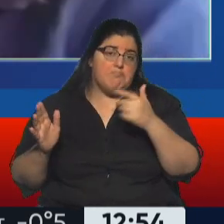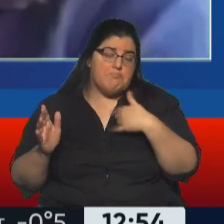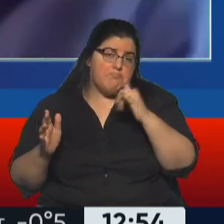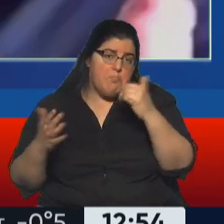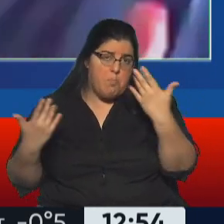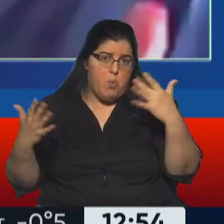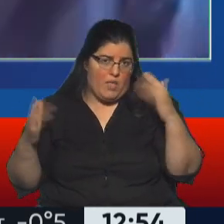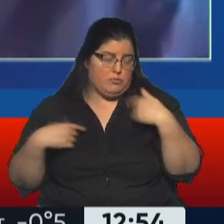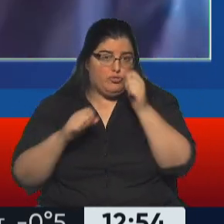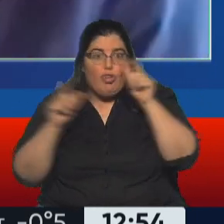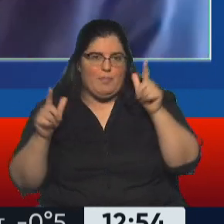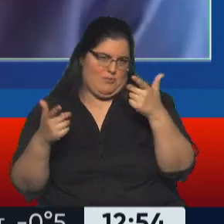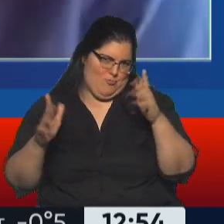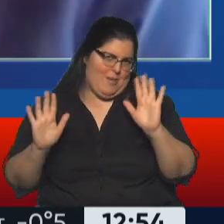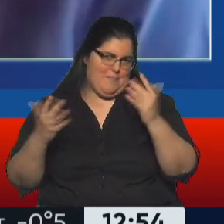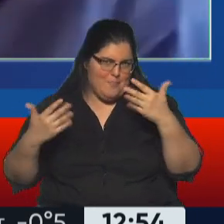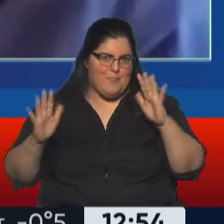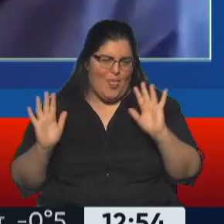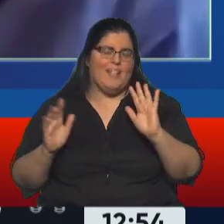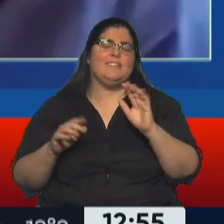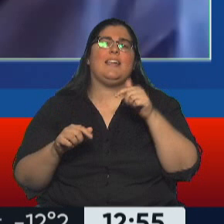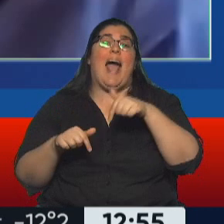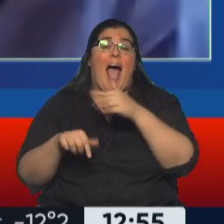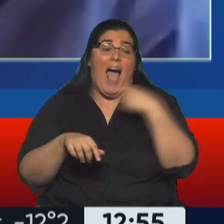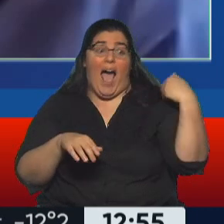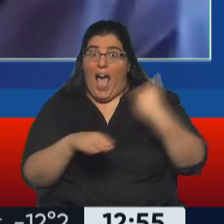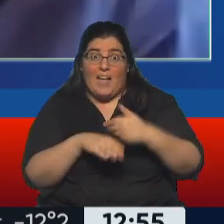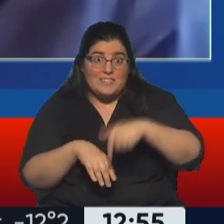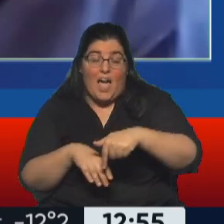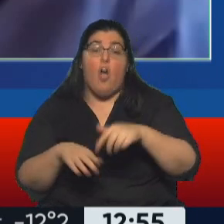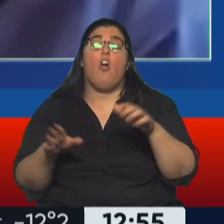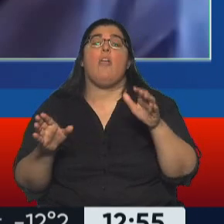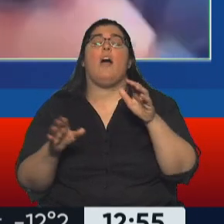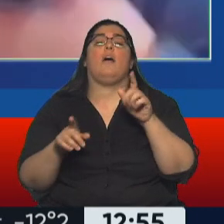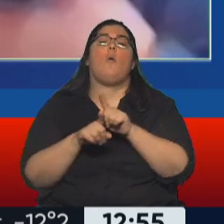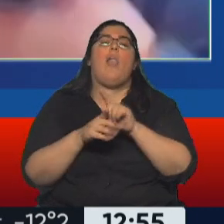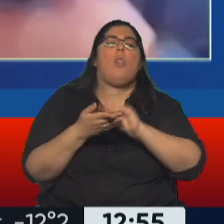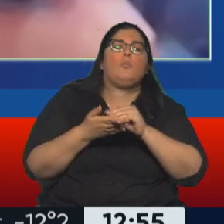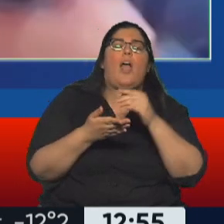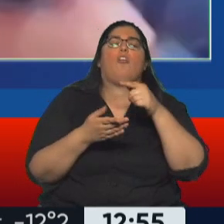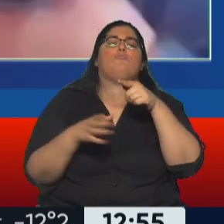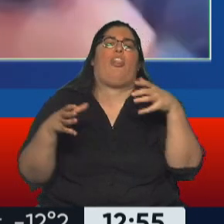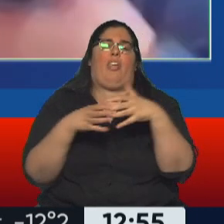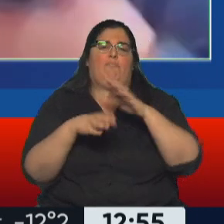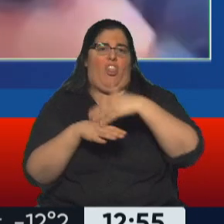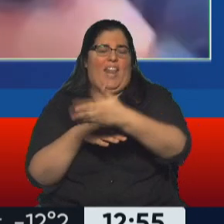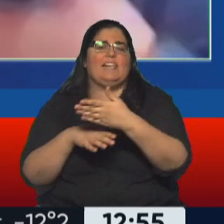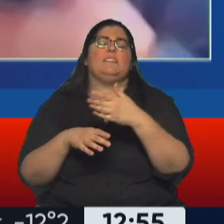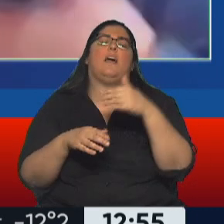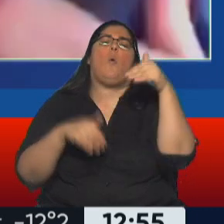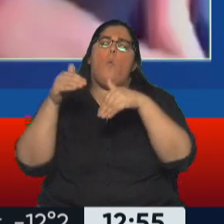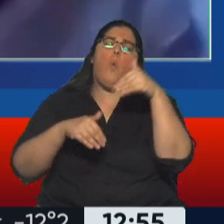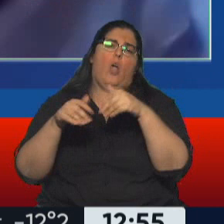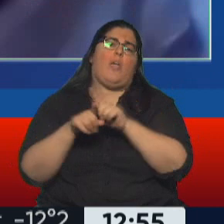Por ahora, la posición que han adoptado los legisladores de derecha es condenar la acusación constitucional,